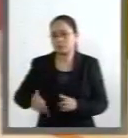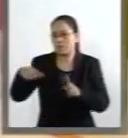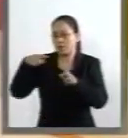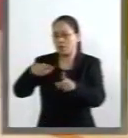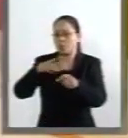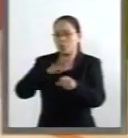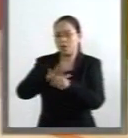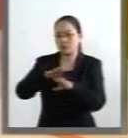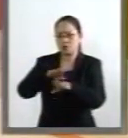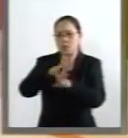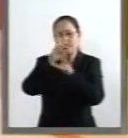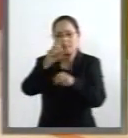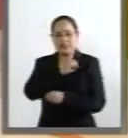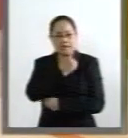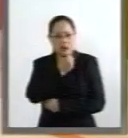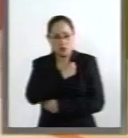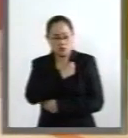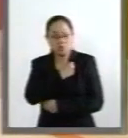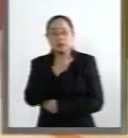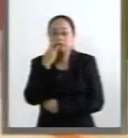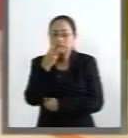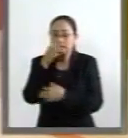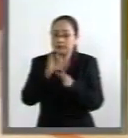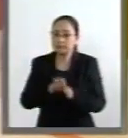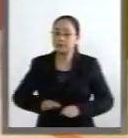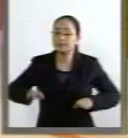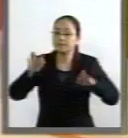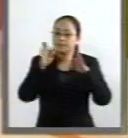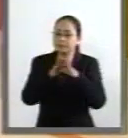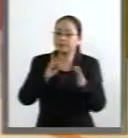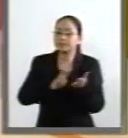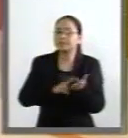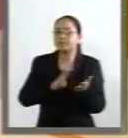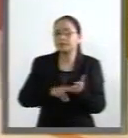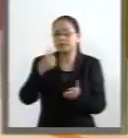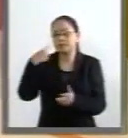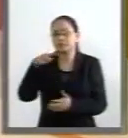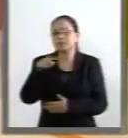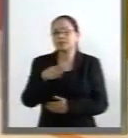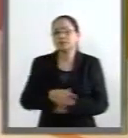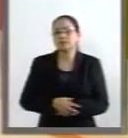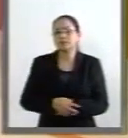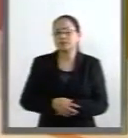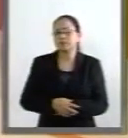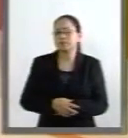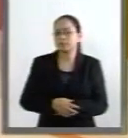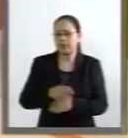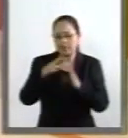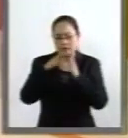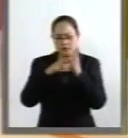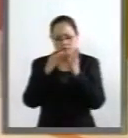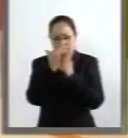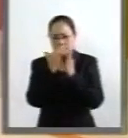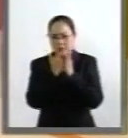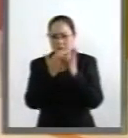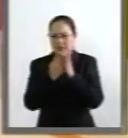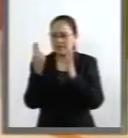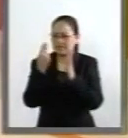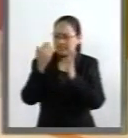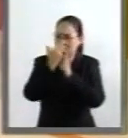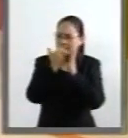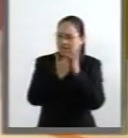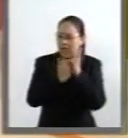sobre todo a la salud y que es de suma importancia que haya reunido cada uno de los requisitos que se